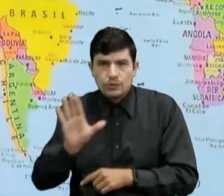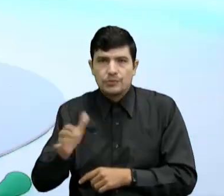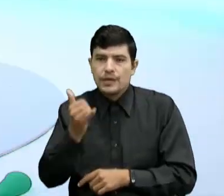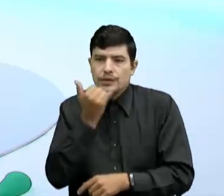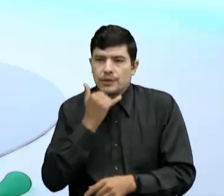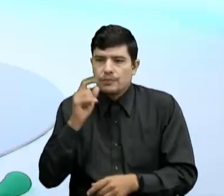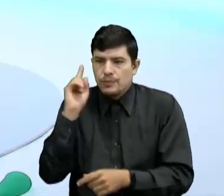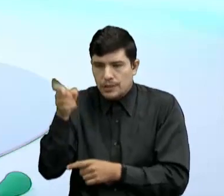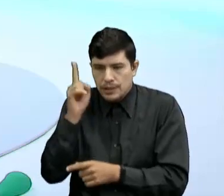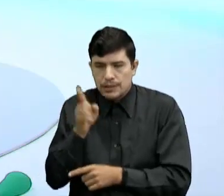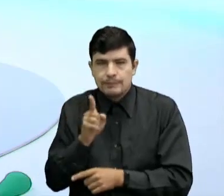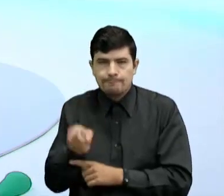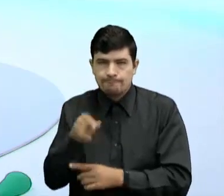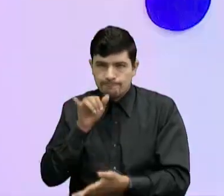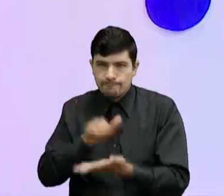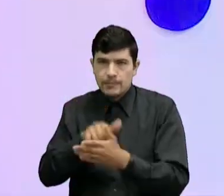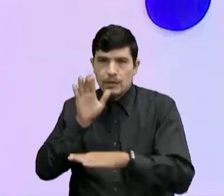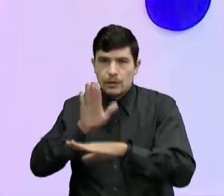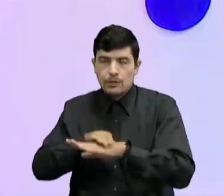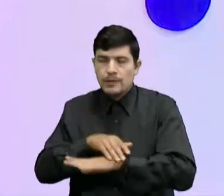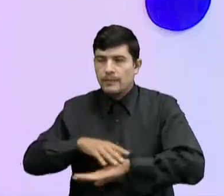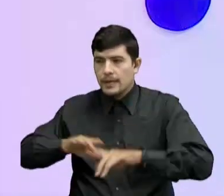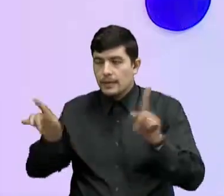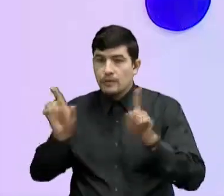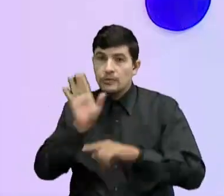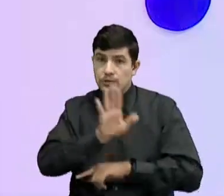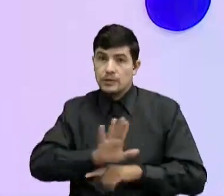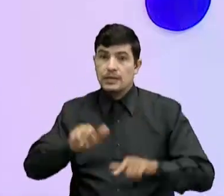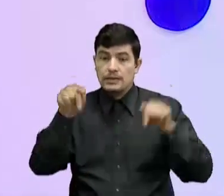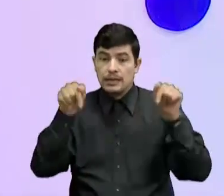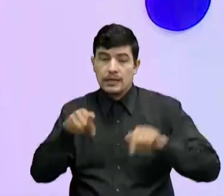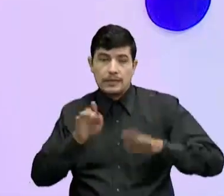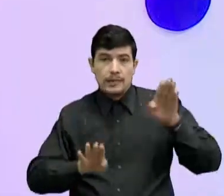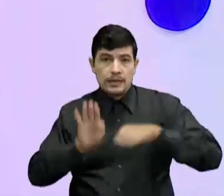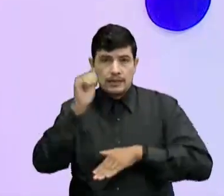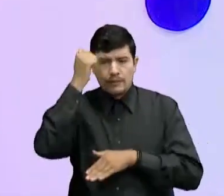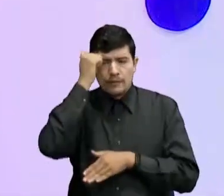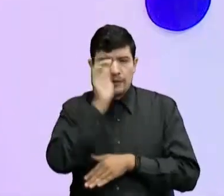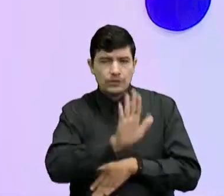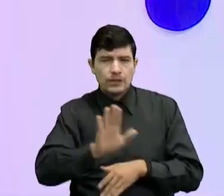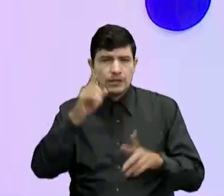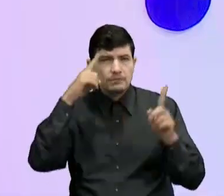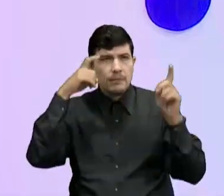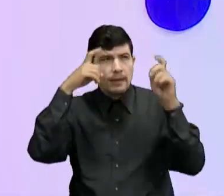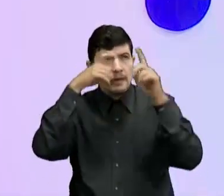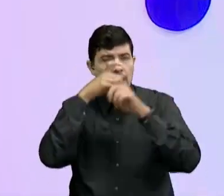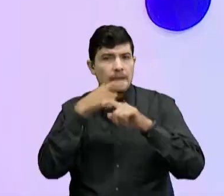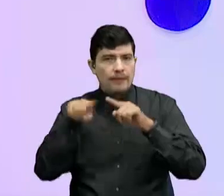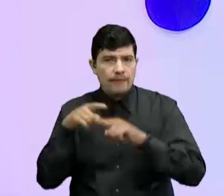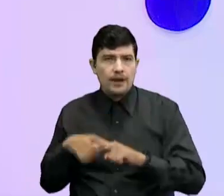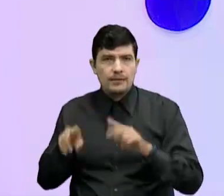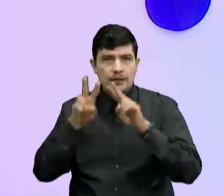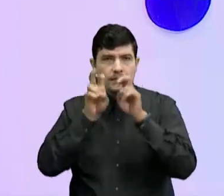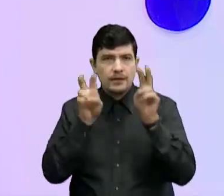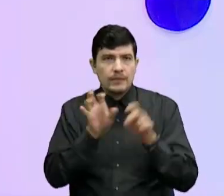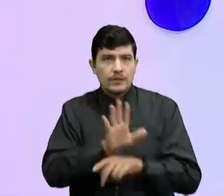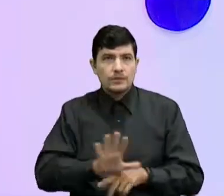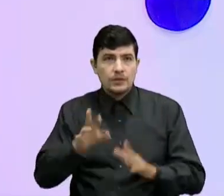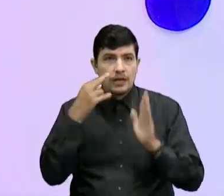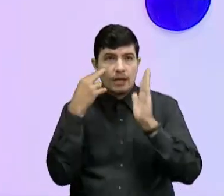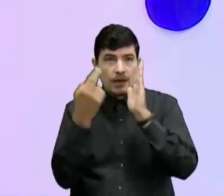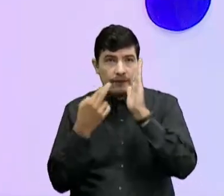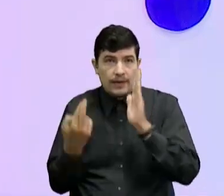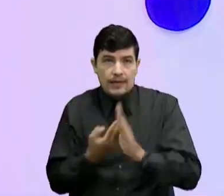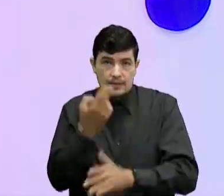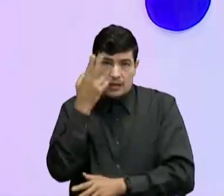Sí Qué vainas ¿No? Sí Pero pues bueno Para eso ustedes Tienen presente Profe Para reflexionar Acerca de estos temas Y que revisemos Muy